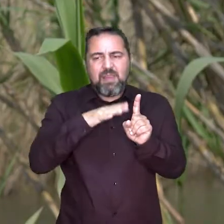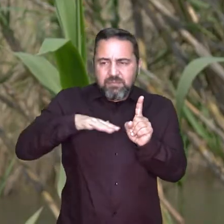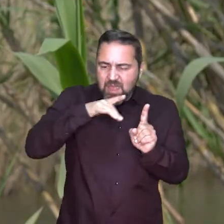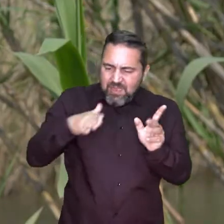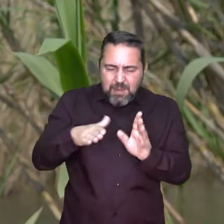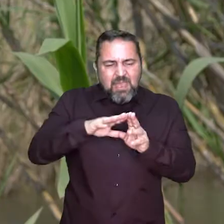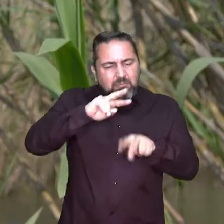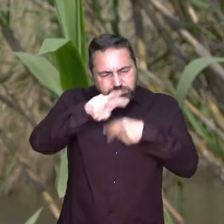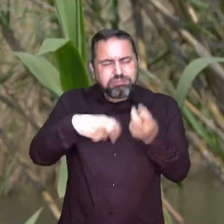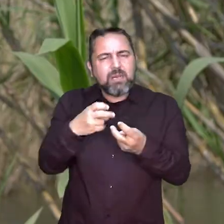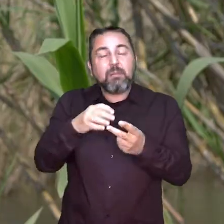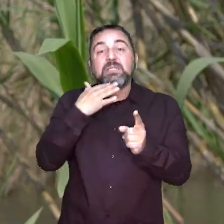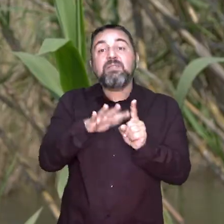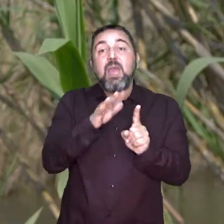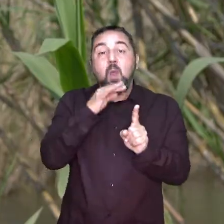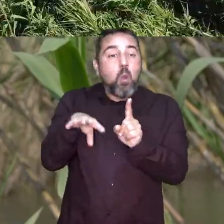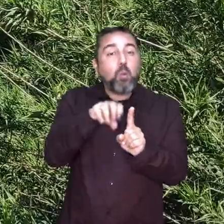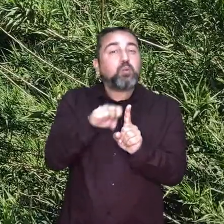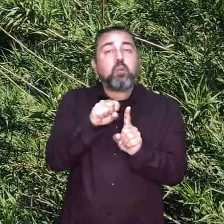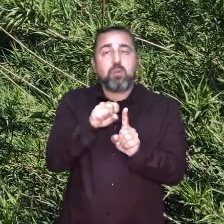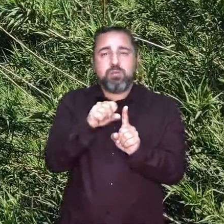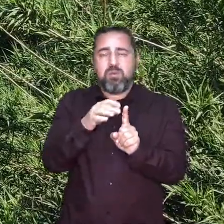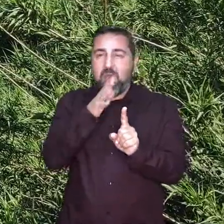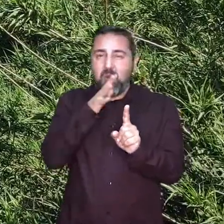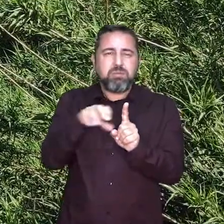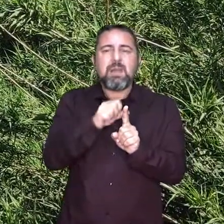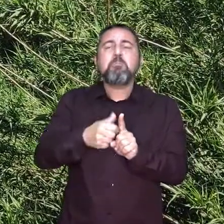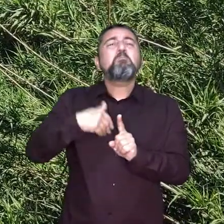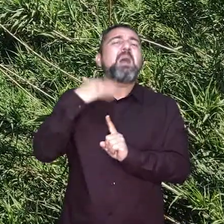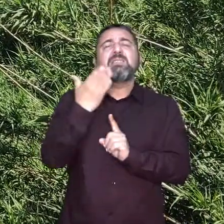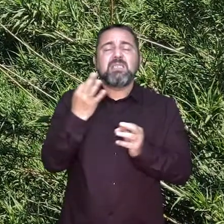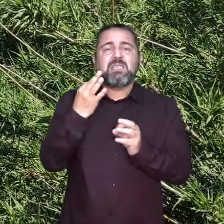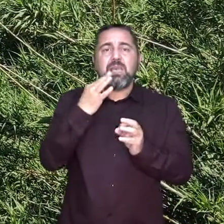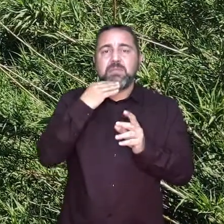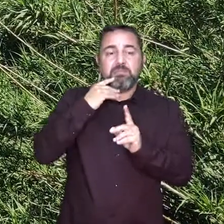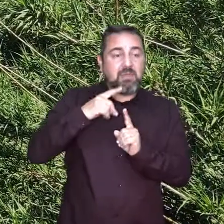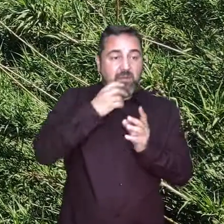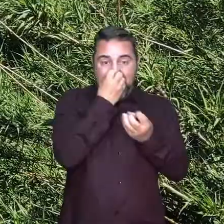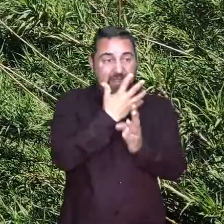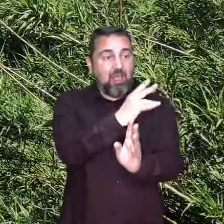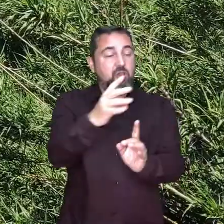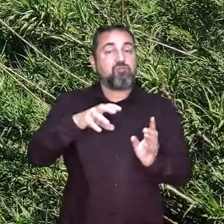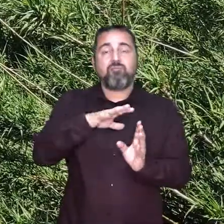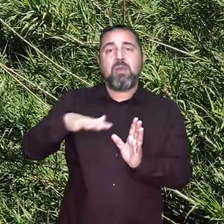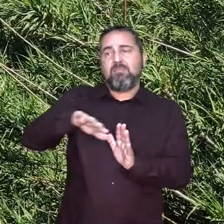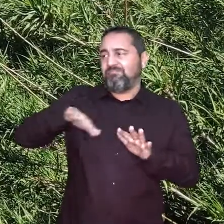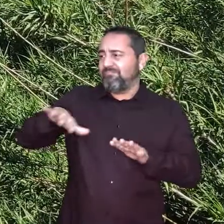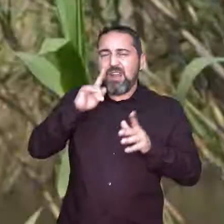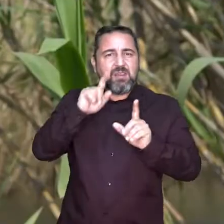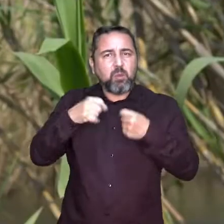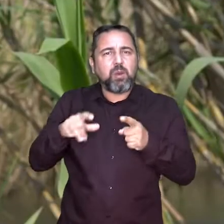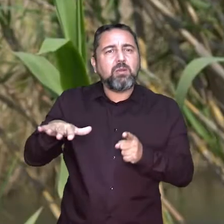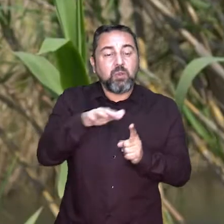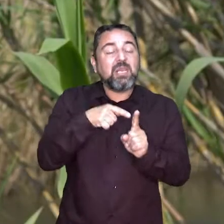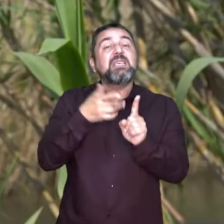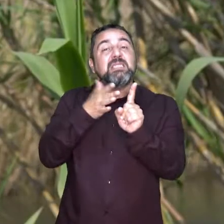importante modificación de la hidrodinámica del río. Tiene un consumo de 1,5 veces mayor que el de la vegetación riparia.